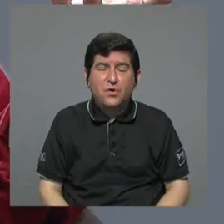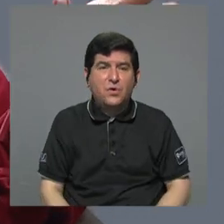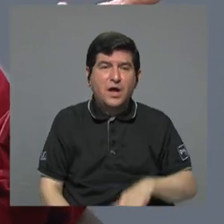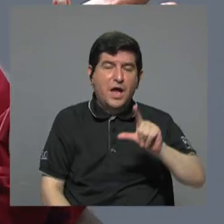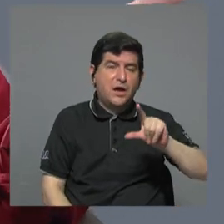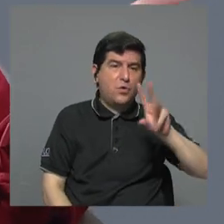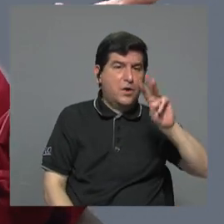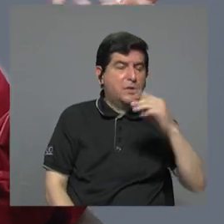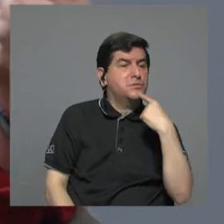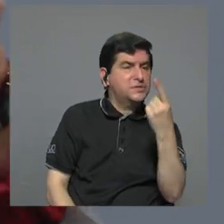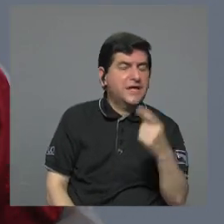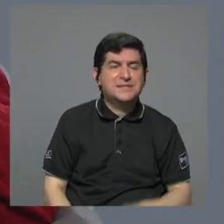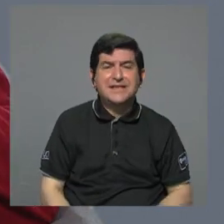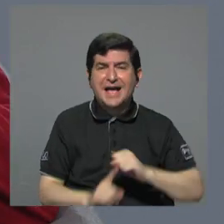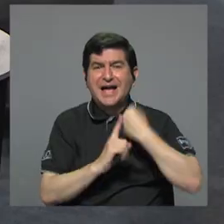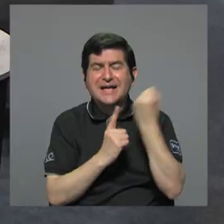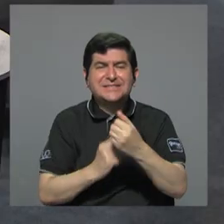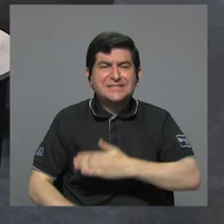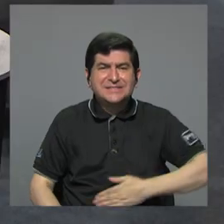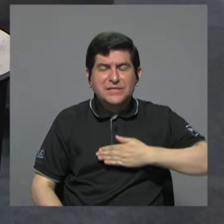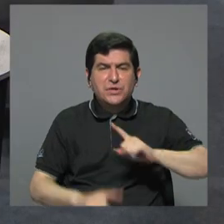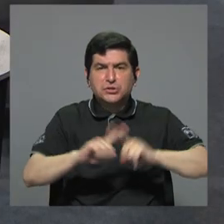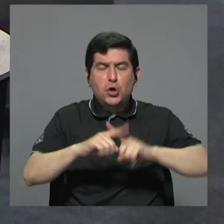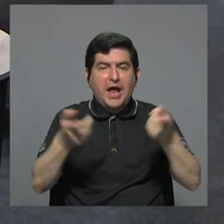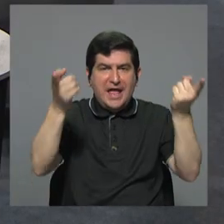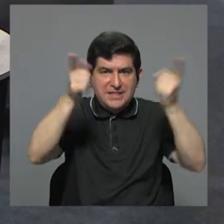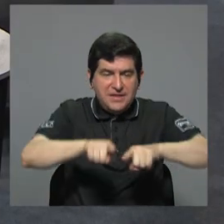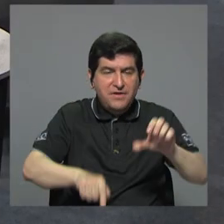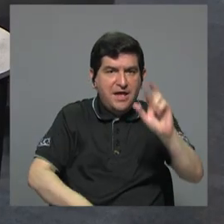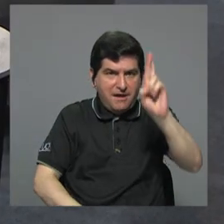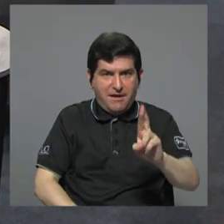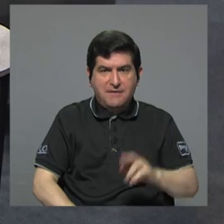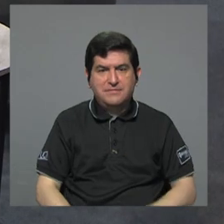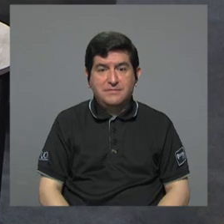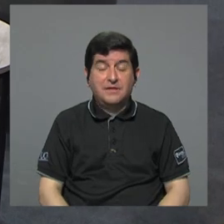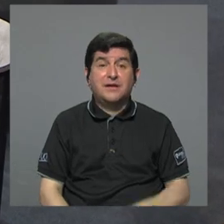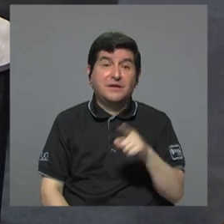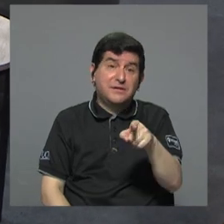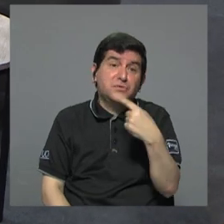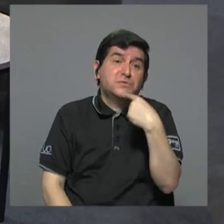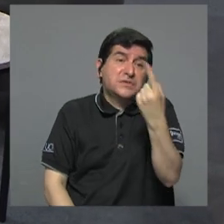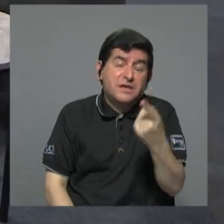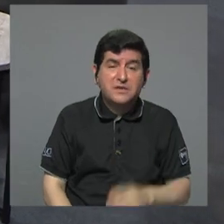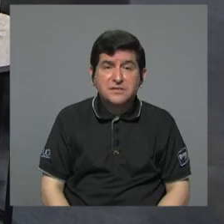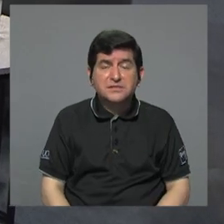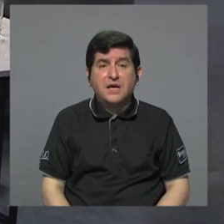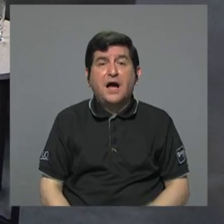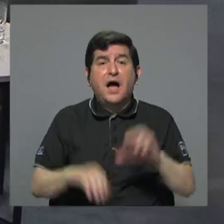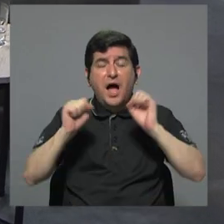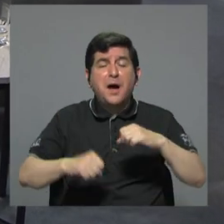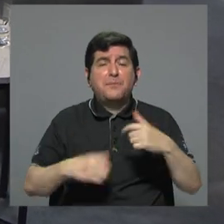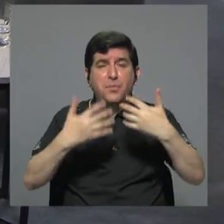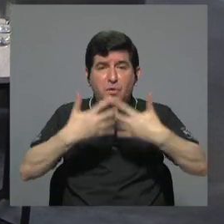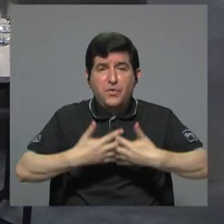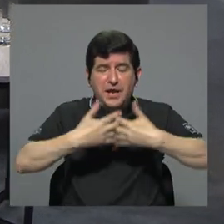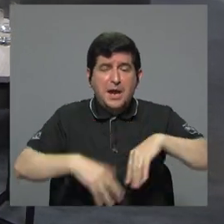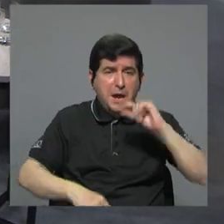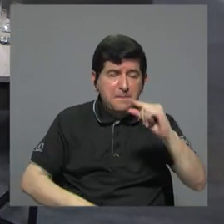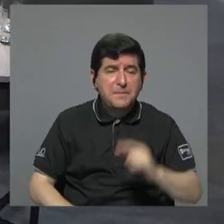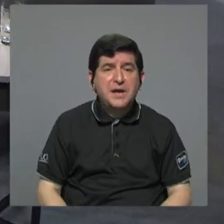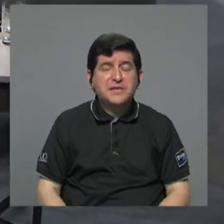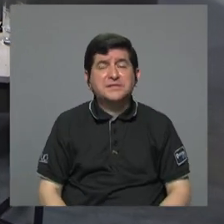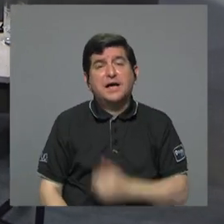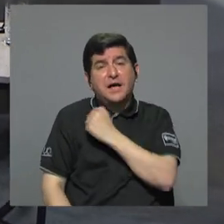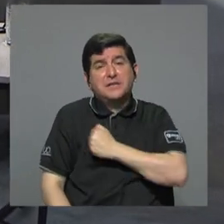veíamos la situación ya de hambre en muchos casos que hay en Costa Rica. Bueno, usted está diciendo para que haya emprendimientos les daríamos esa A darle las